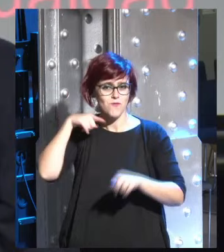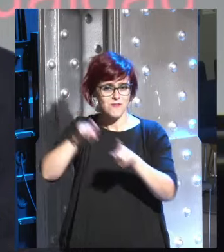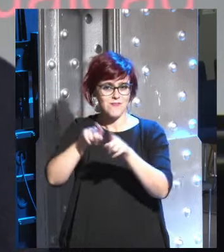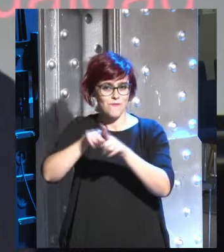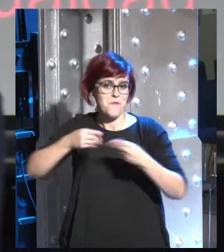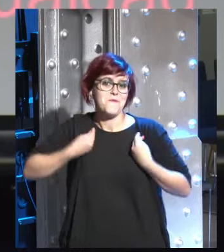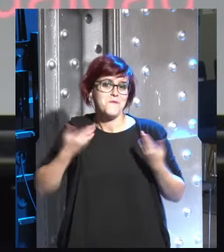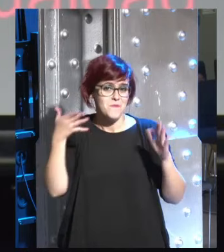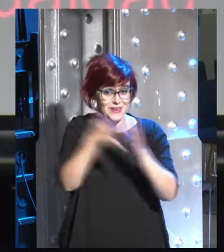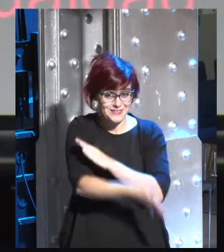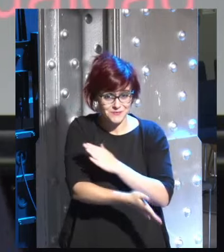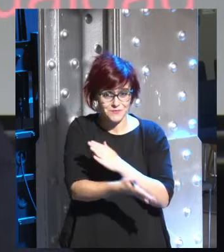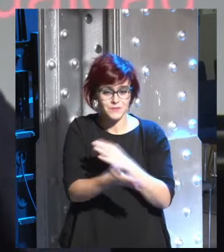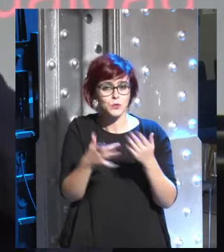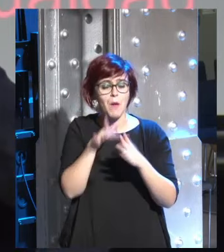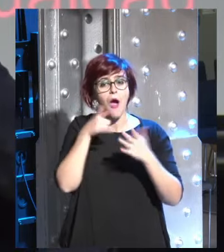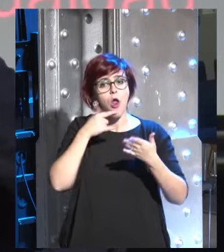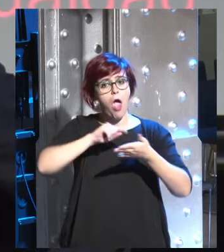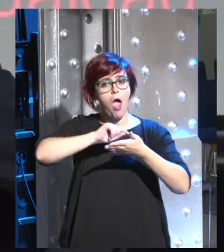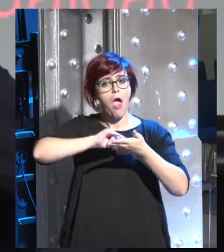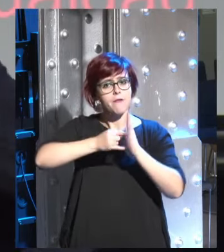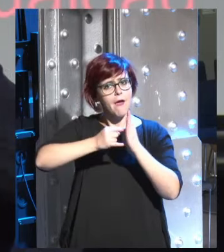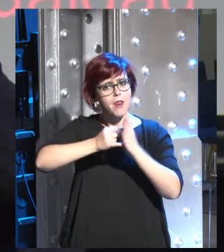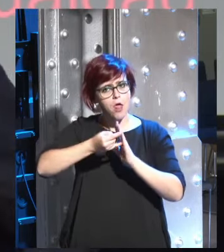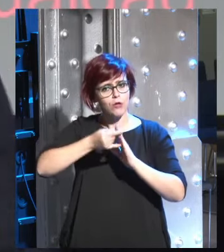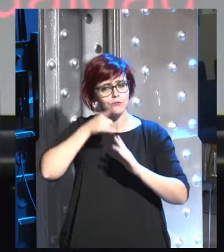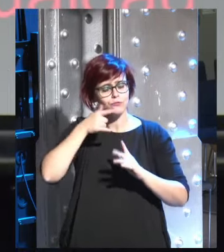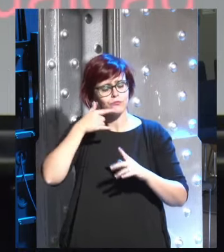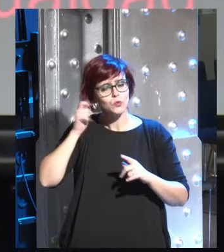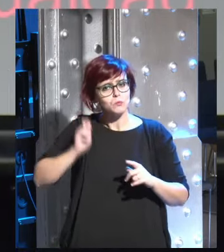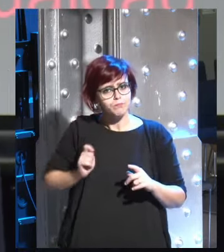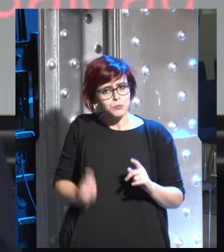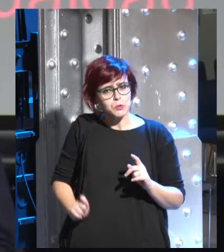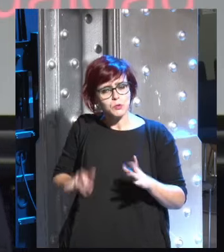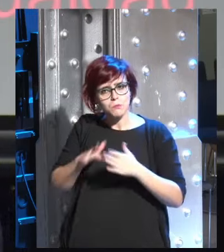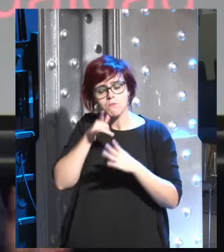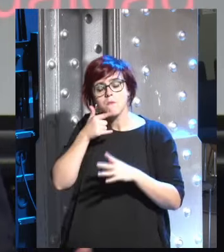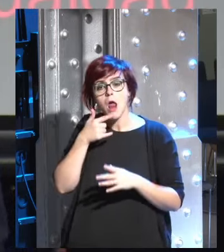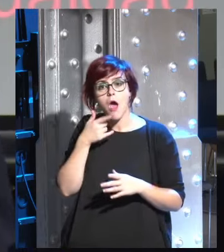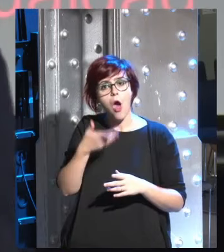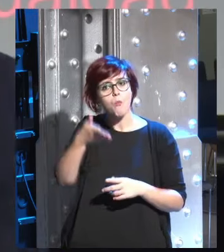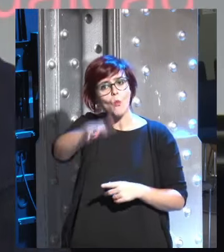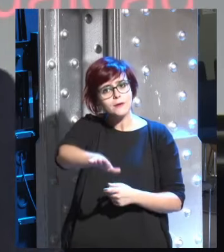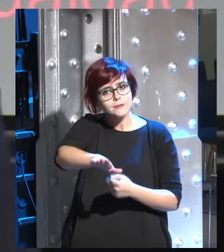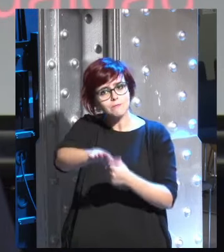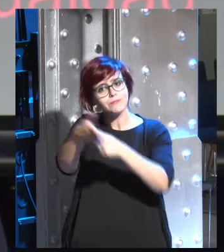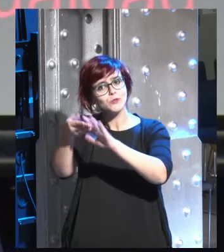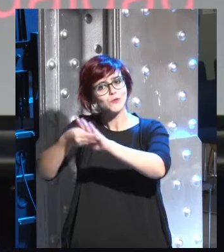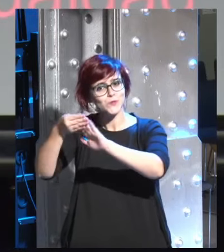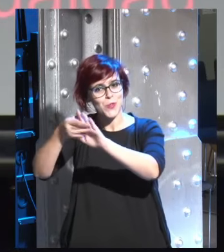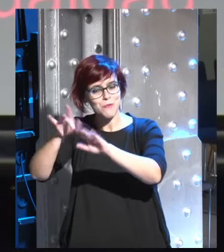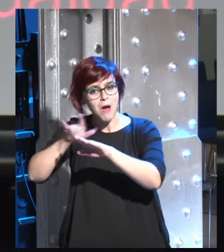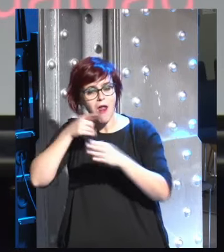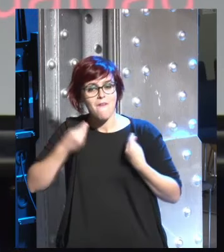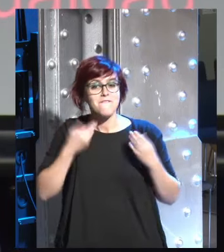podemos utilizar ingenieros para resolver el problema técnico de la muerte y esto no está